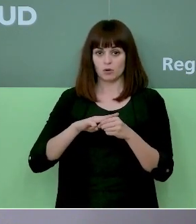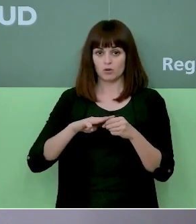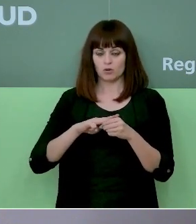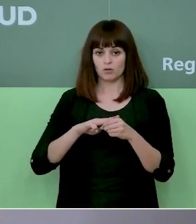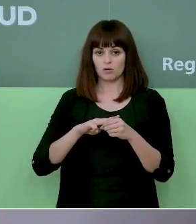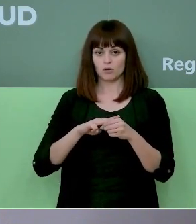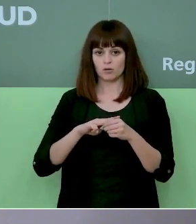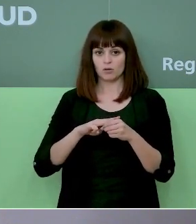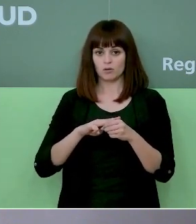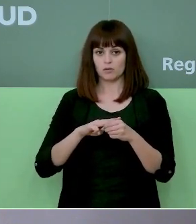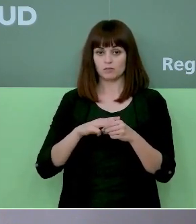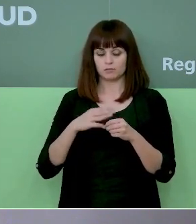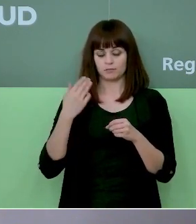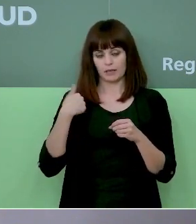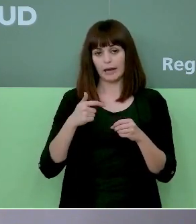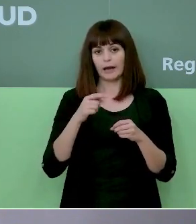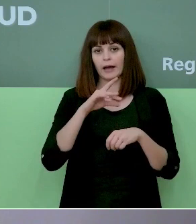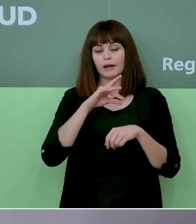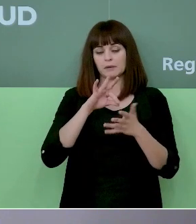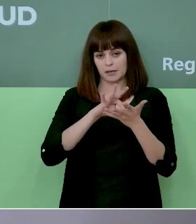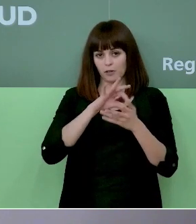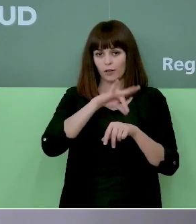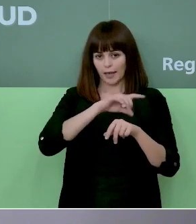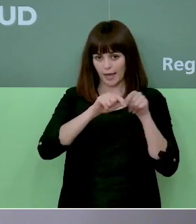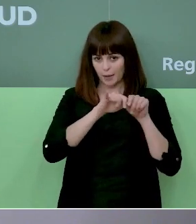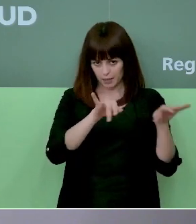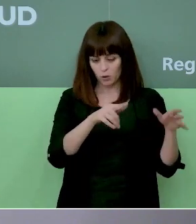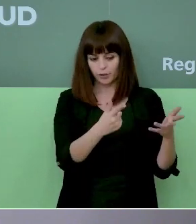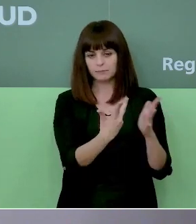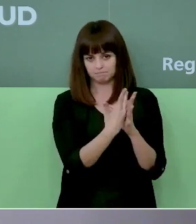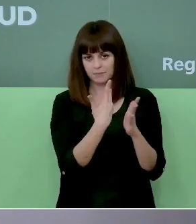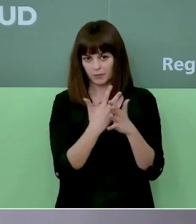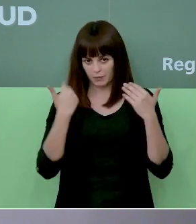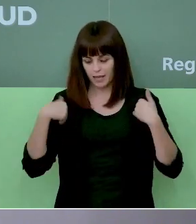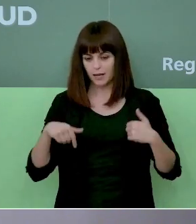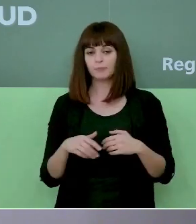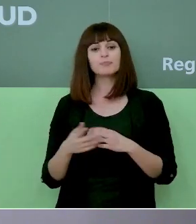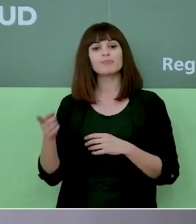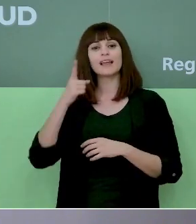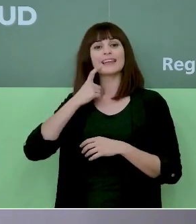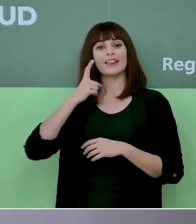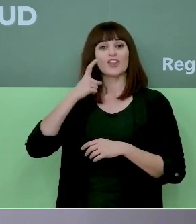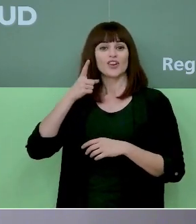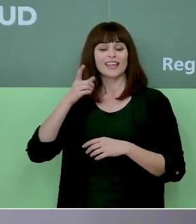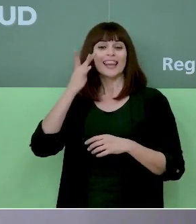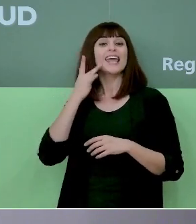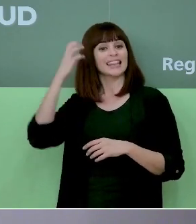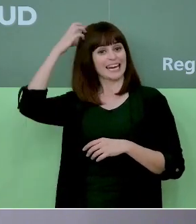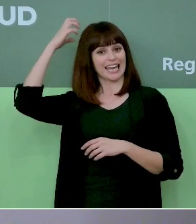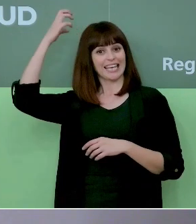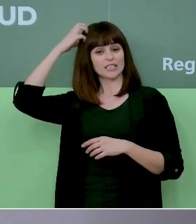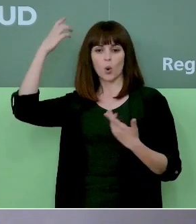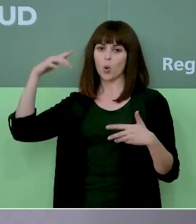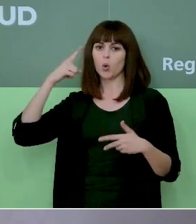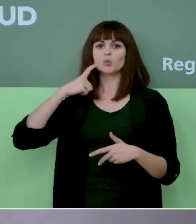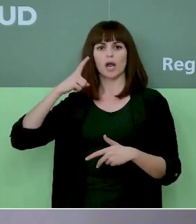explicaba fuentes de epidemiología en su momento la tradición que hay de Reyes Magos es muy alta con